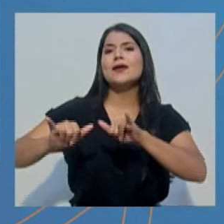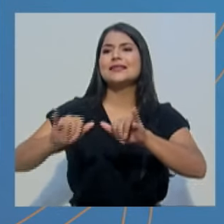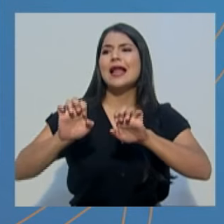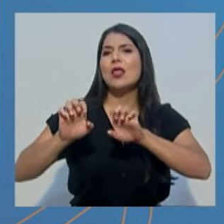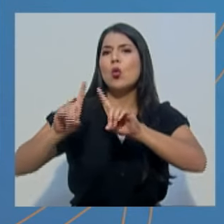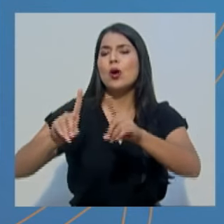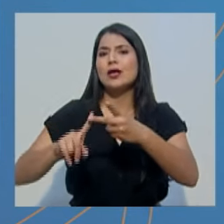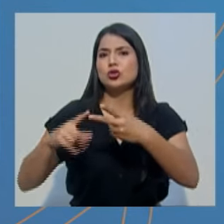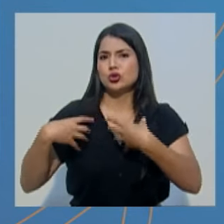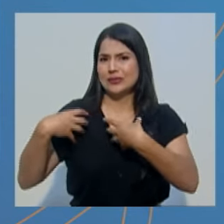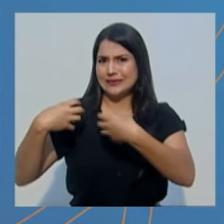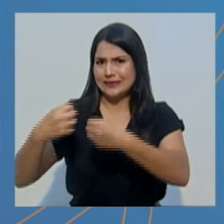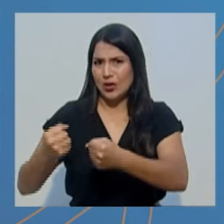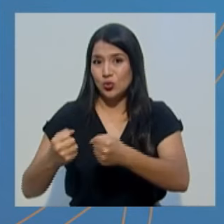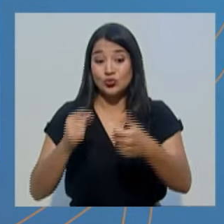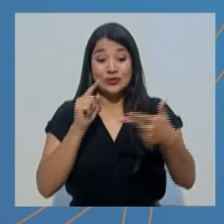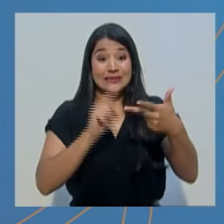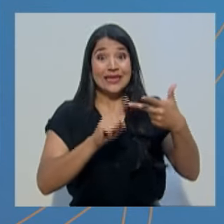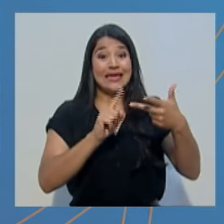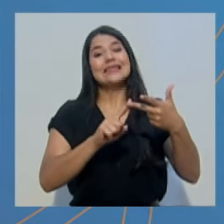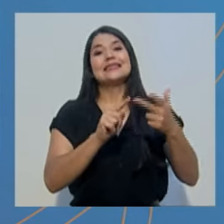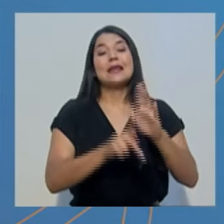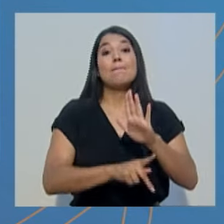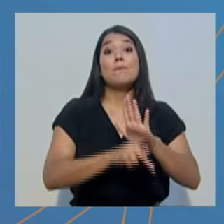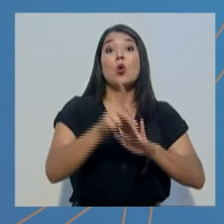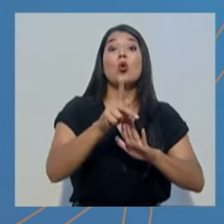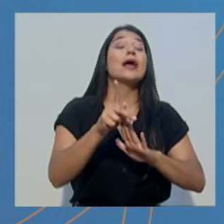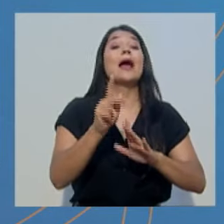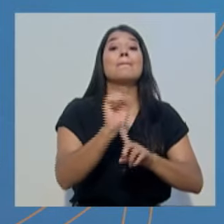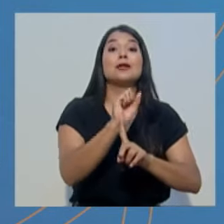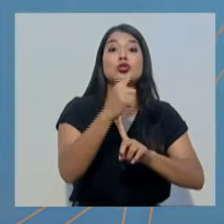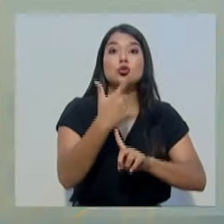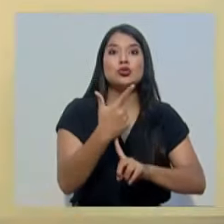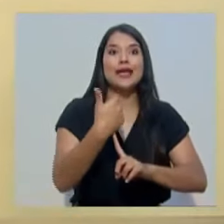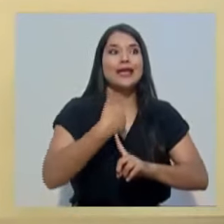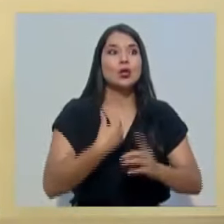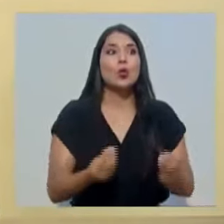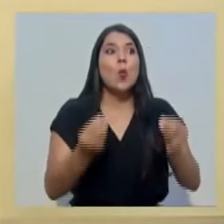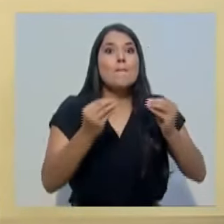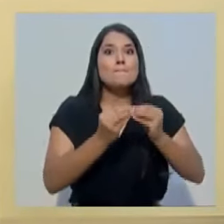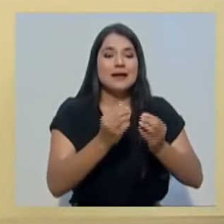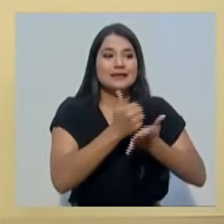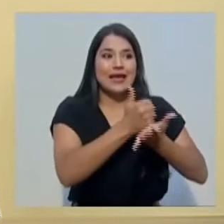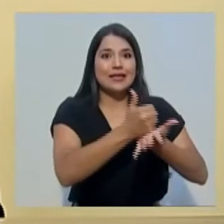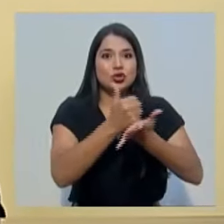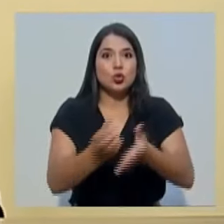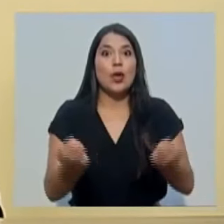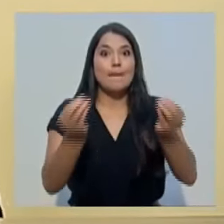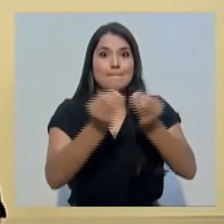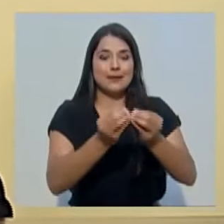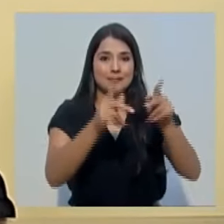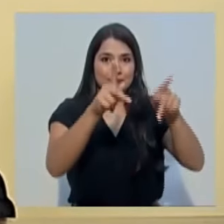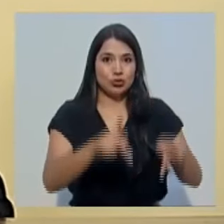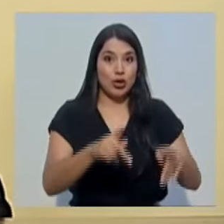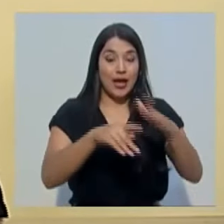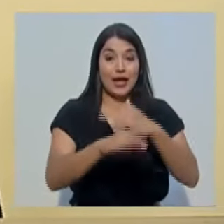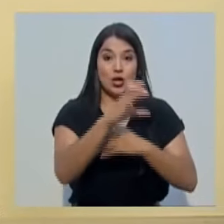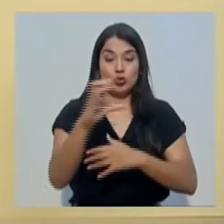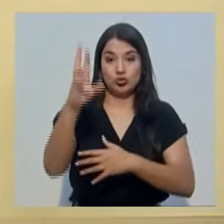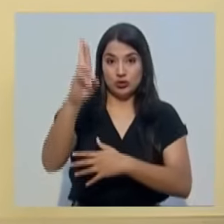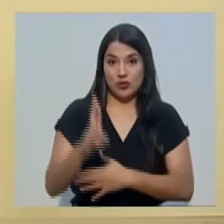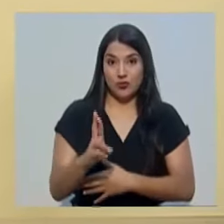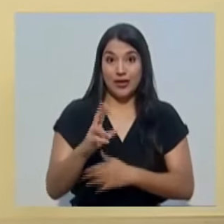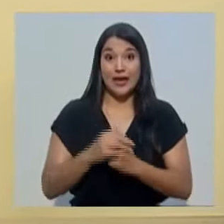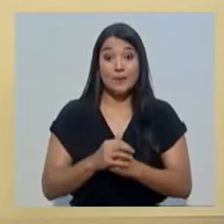y de salud, en uno de los programas sociales de mayor cobertura en nuestro país. Esto nos ha permitido en este